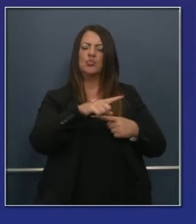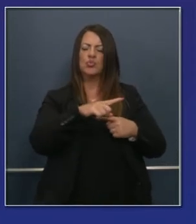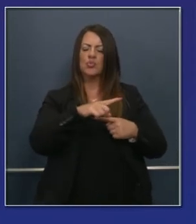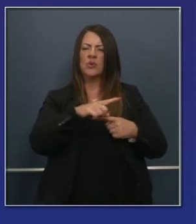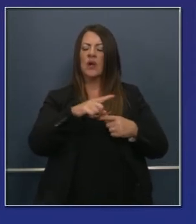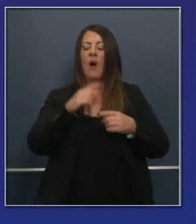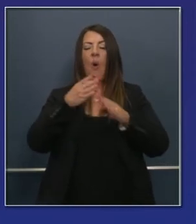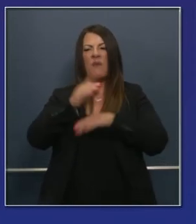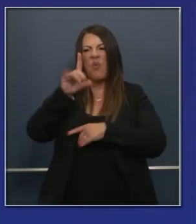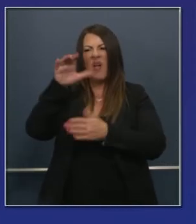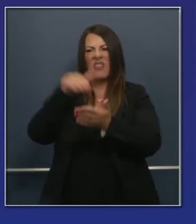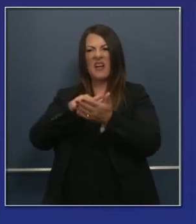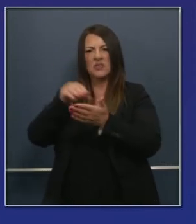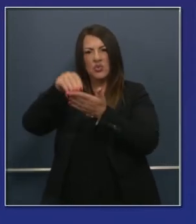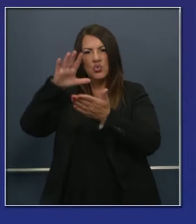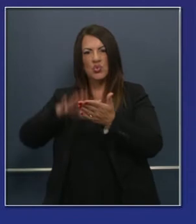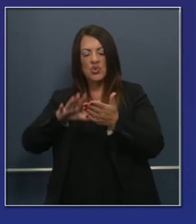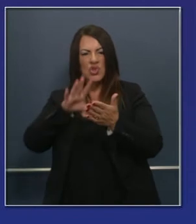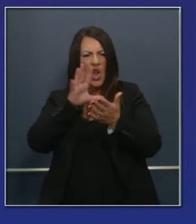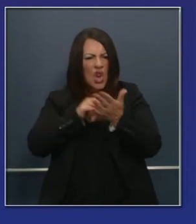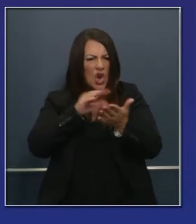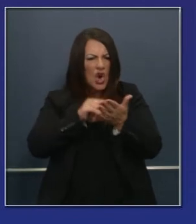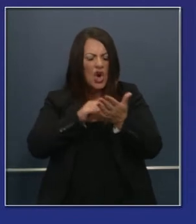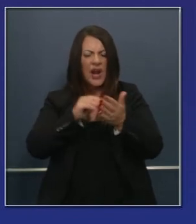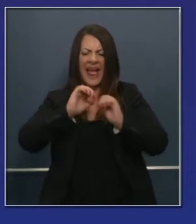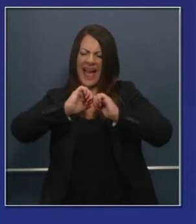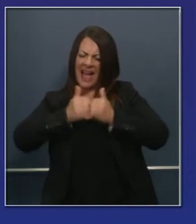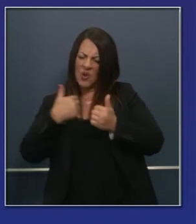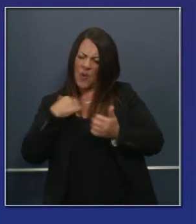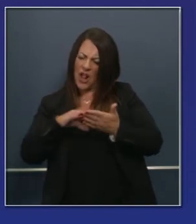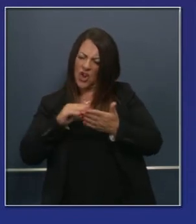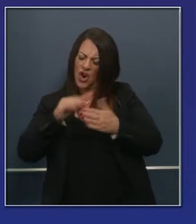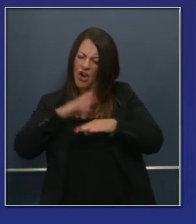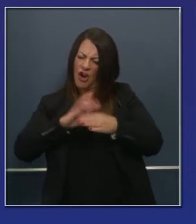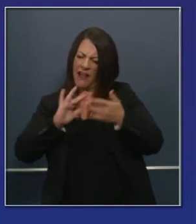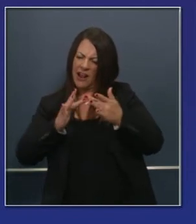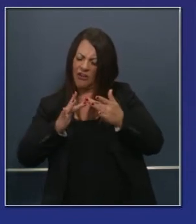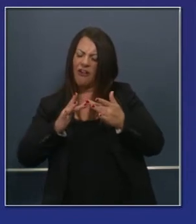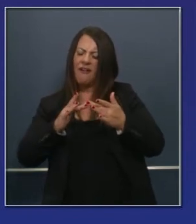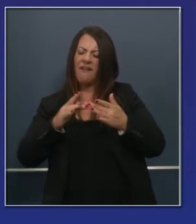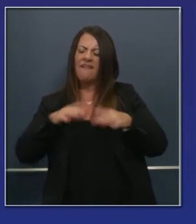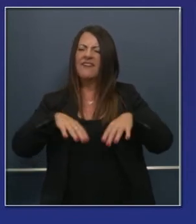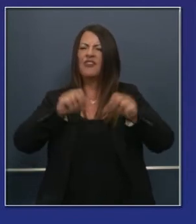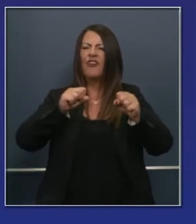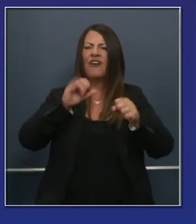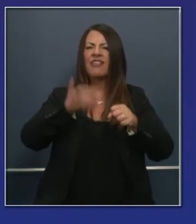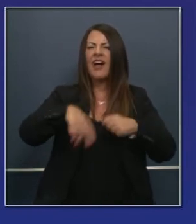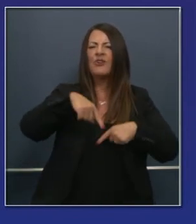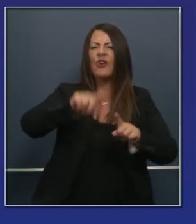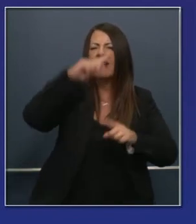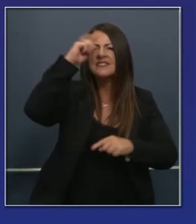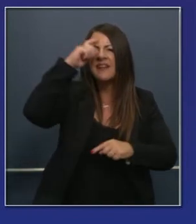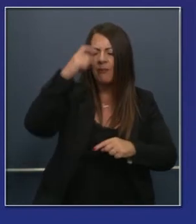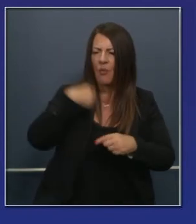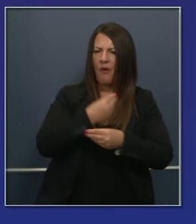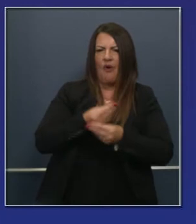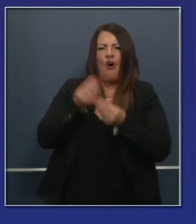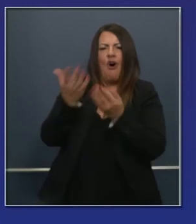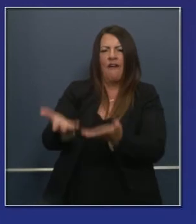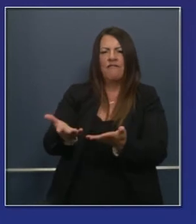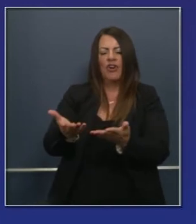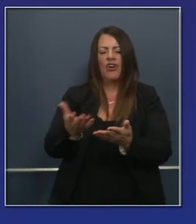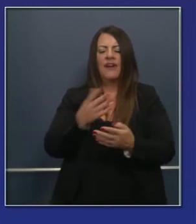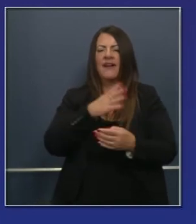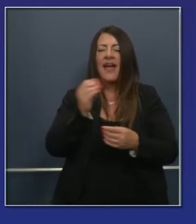veraniega, todos. 300 mil estudiantes se presentaron para aprendieron no